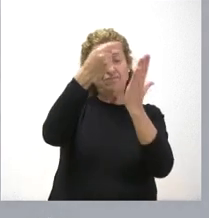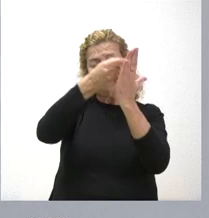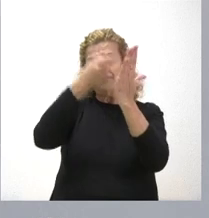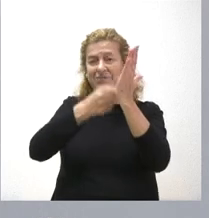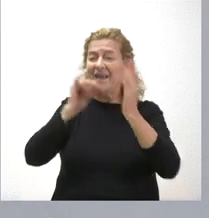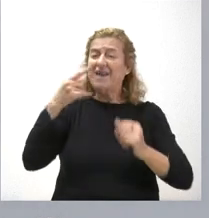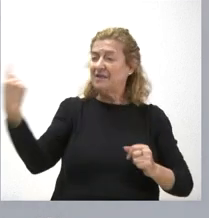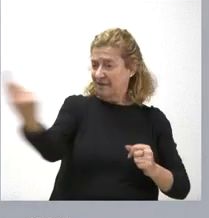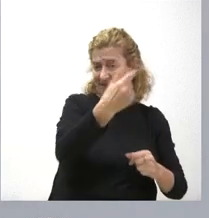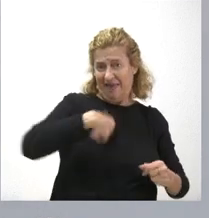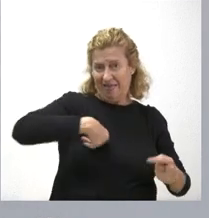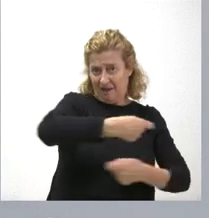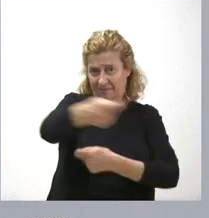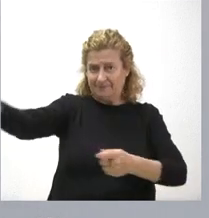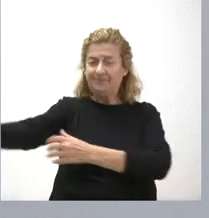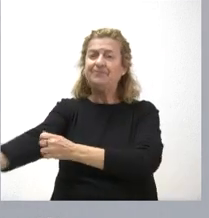ellos.